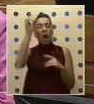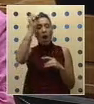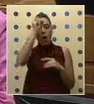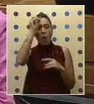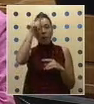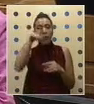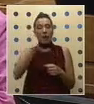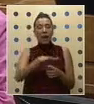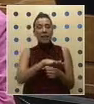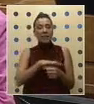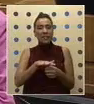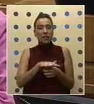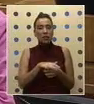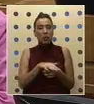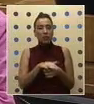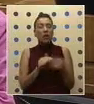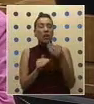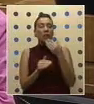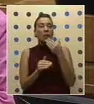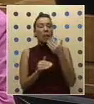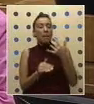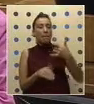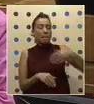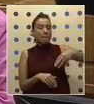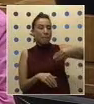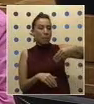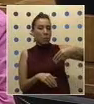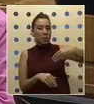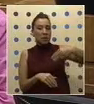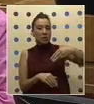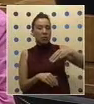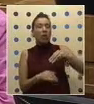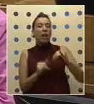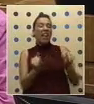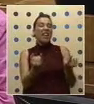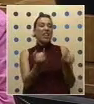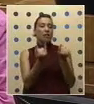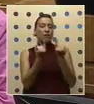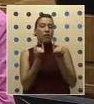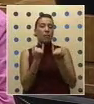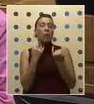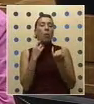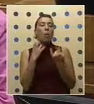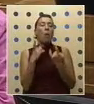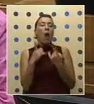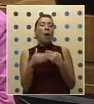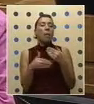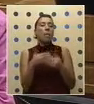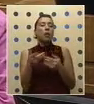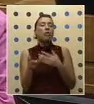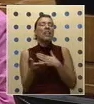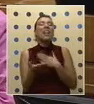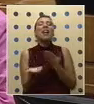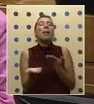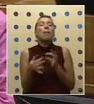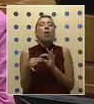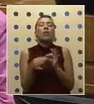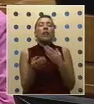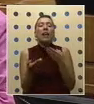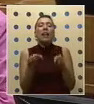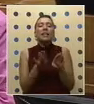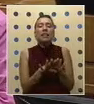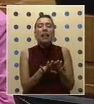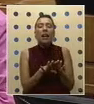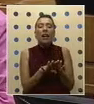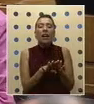sobre esta situación y al municipio que realmente informe por cuál es el proceso que ha querido cerrarlo y qué siente